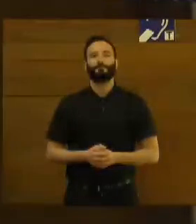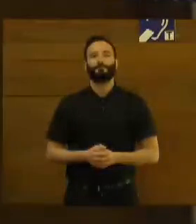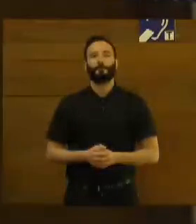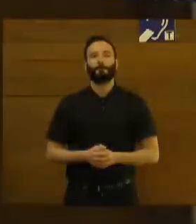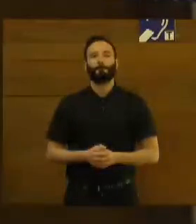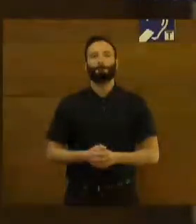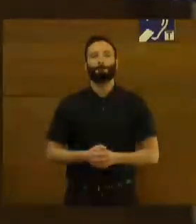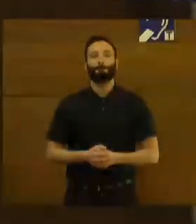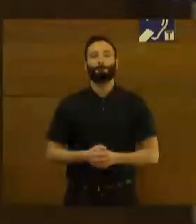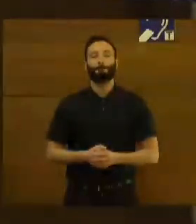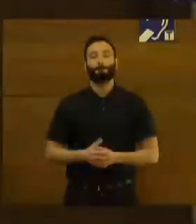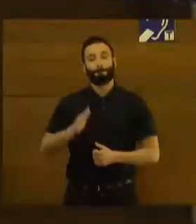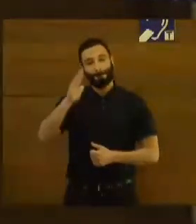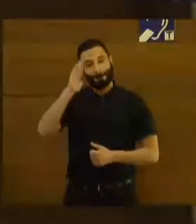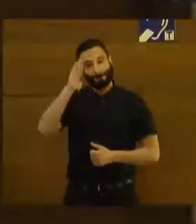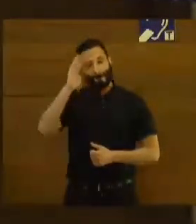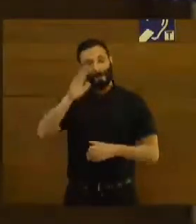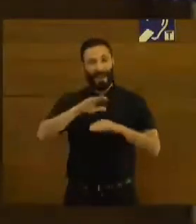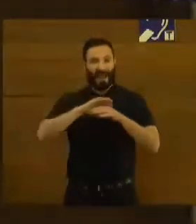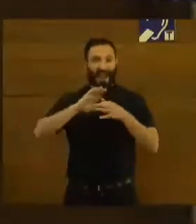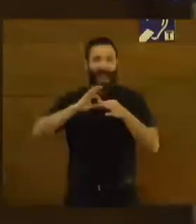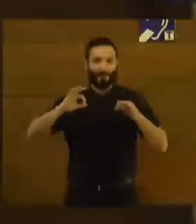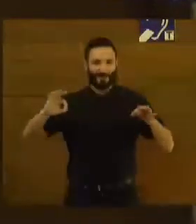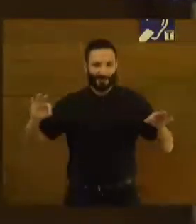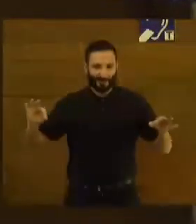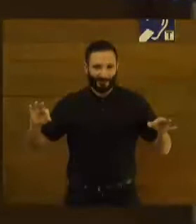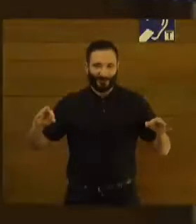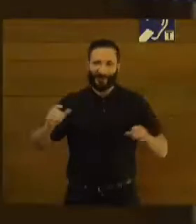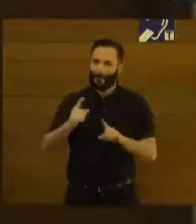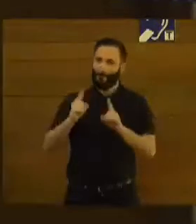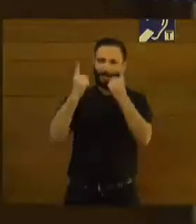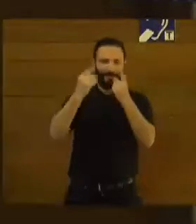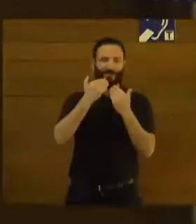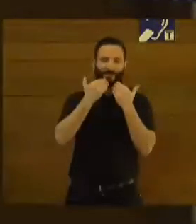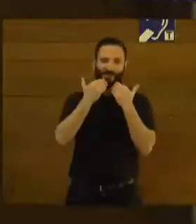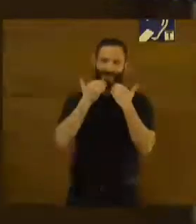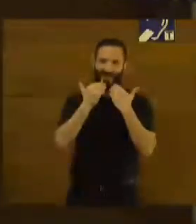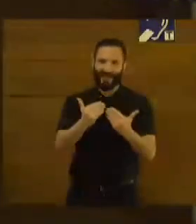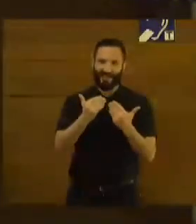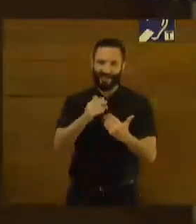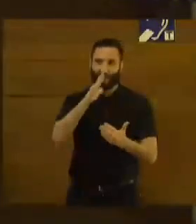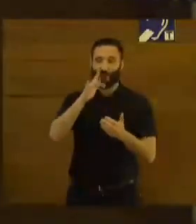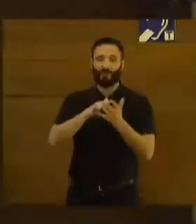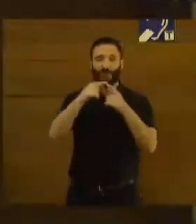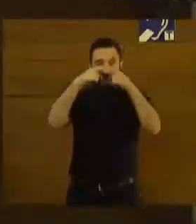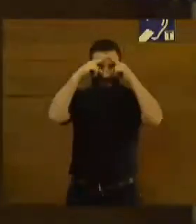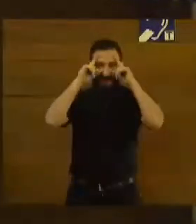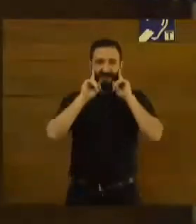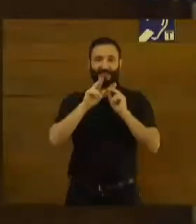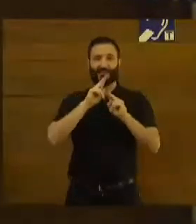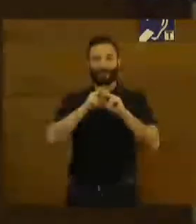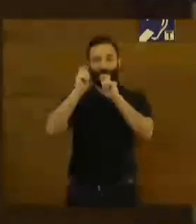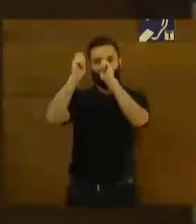Bueno, queridos amigos, ante todo, muchas gracias por honrar a Cáritas con